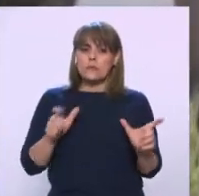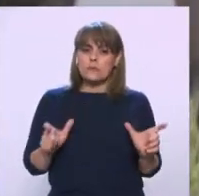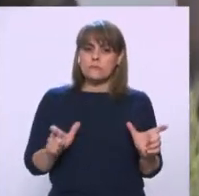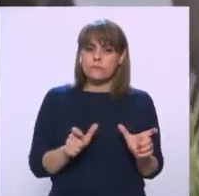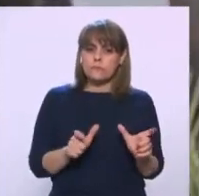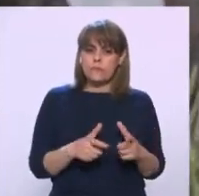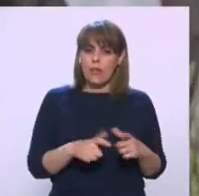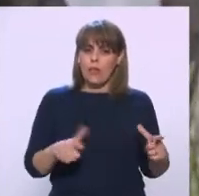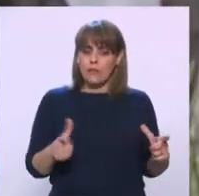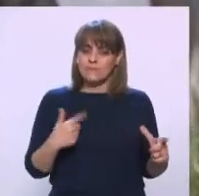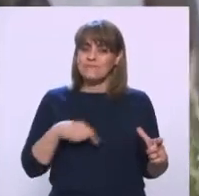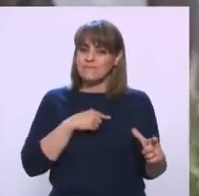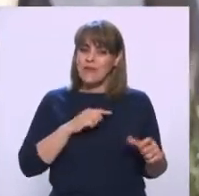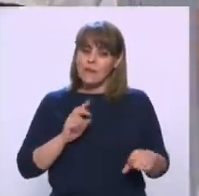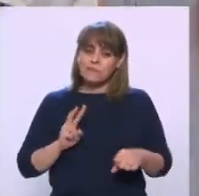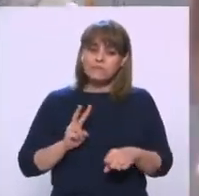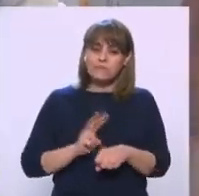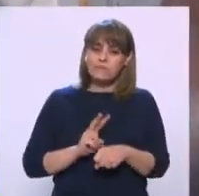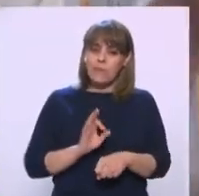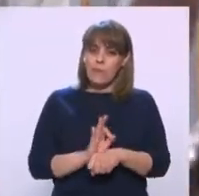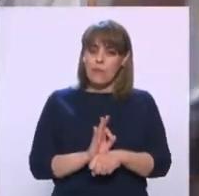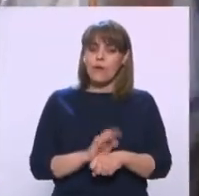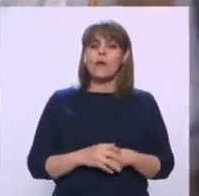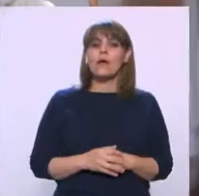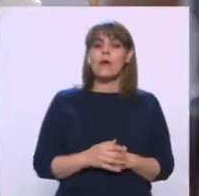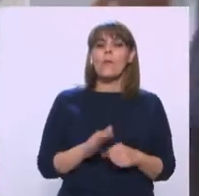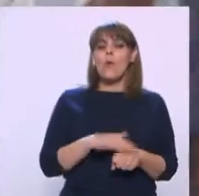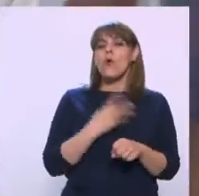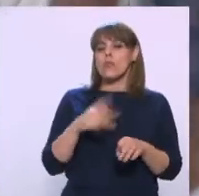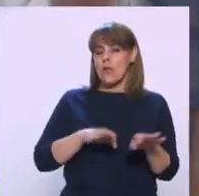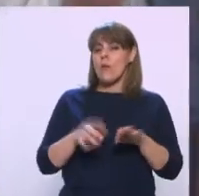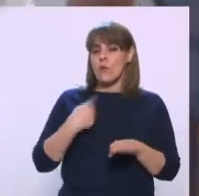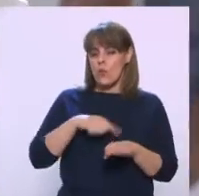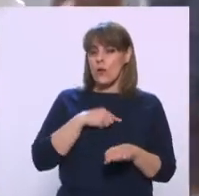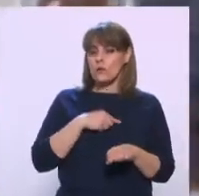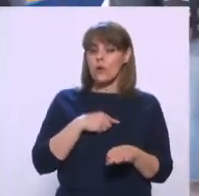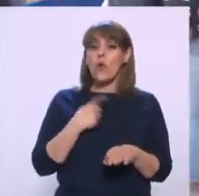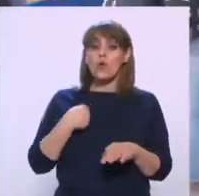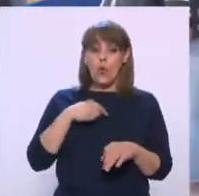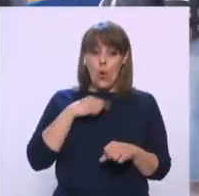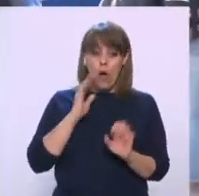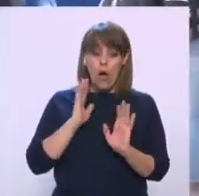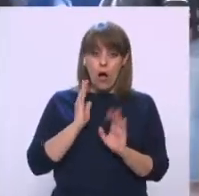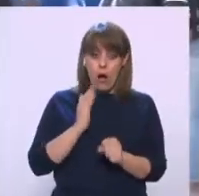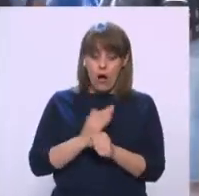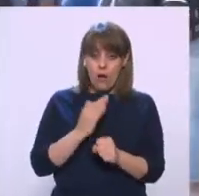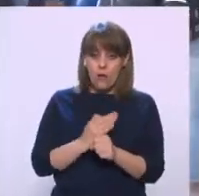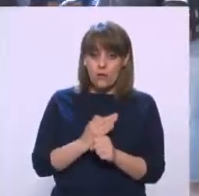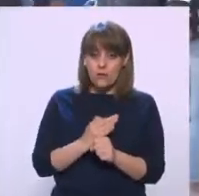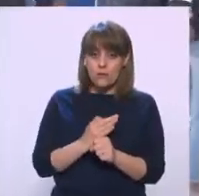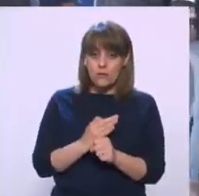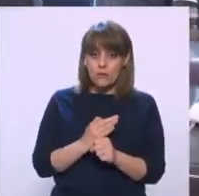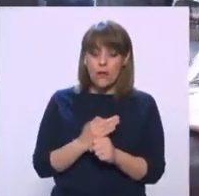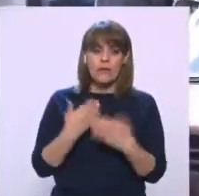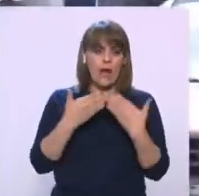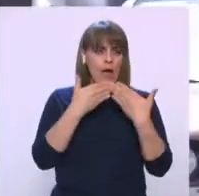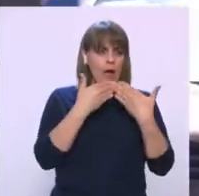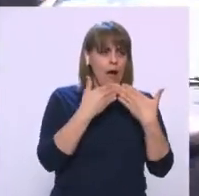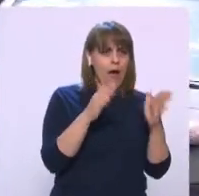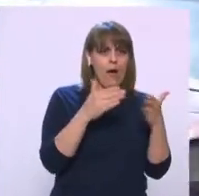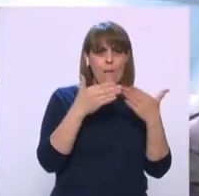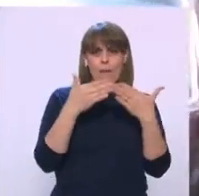este trabajo intenso que hemos estado haciendo. No estamos en condiciones de abrir